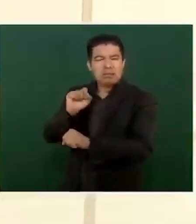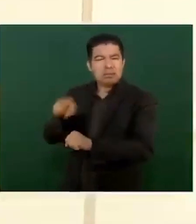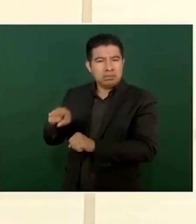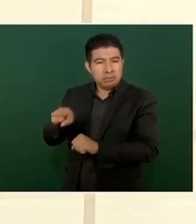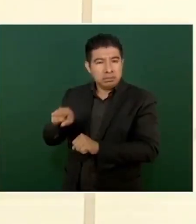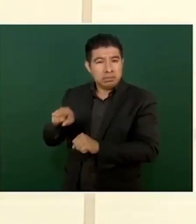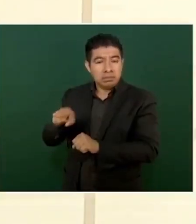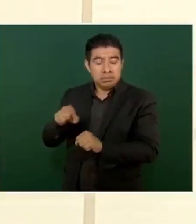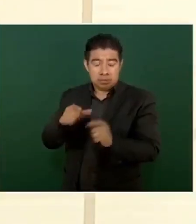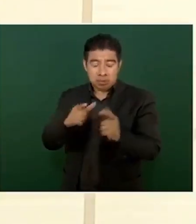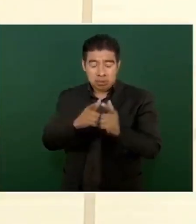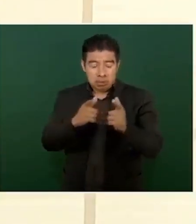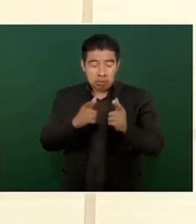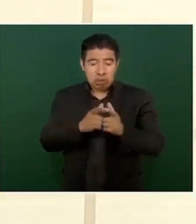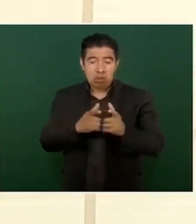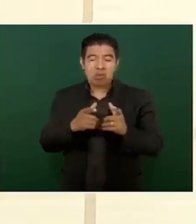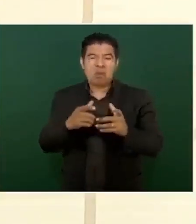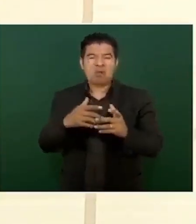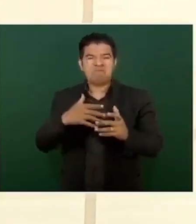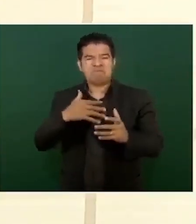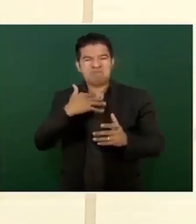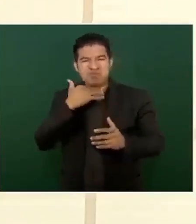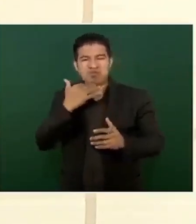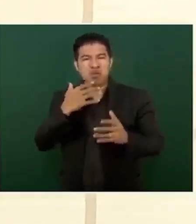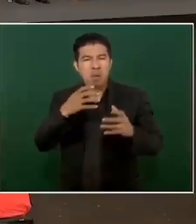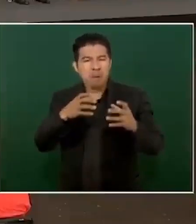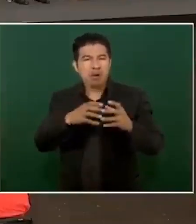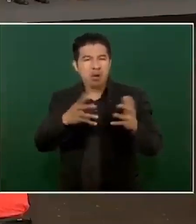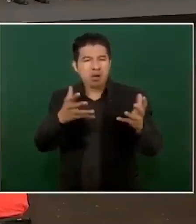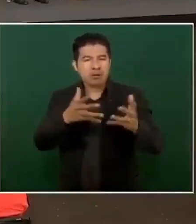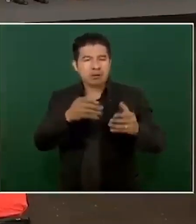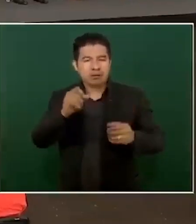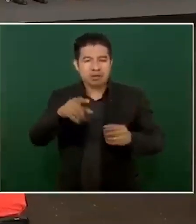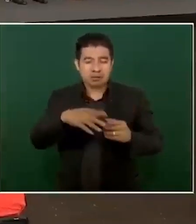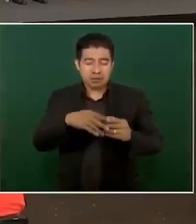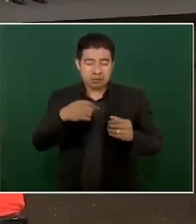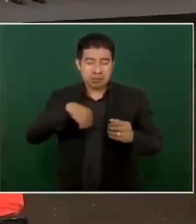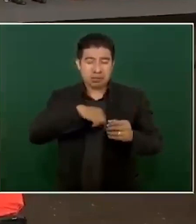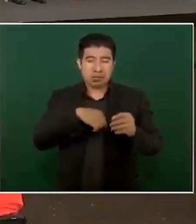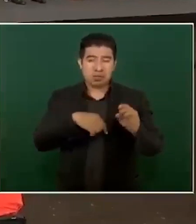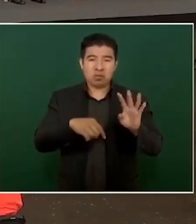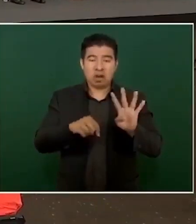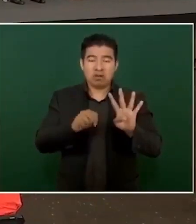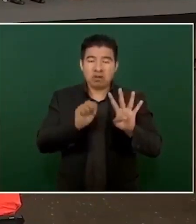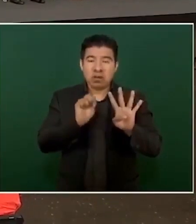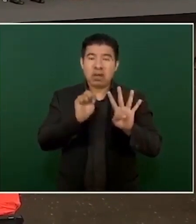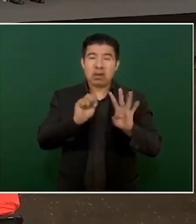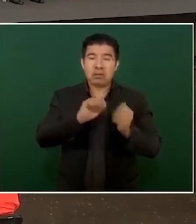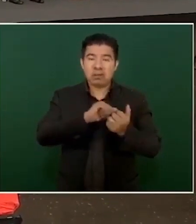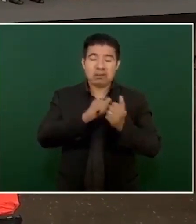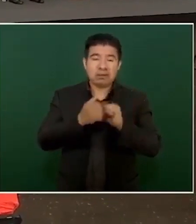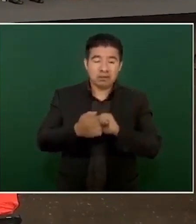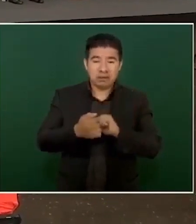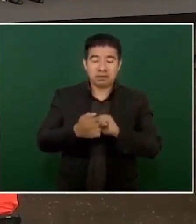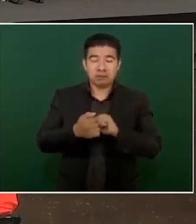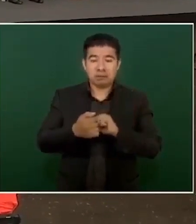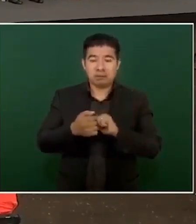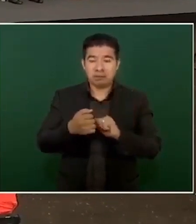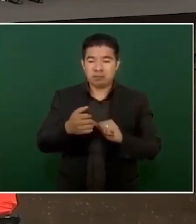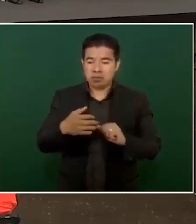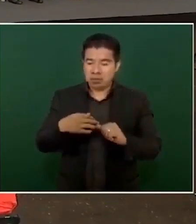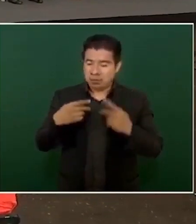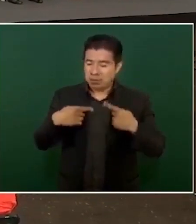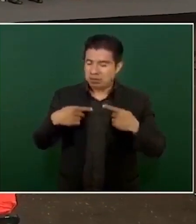Del grupo corrupto Que se opone A la cuarta transformación Impulsada por